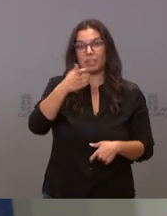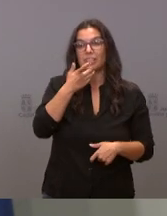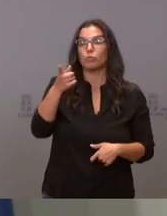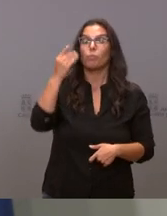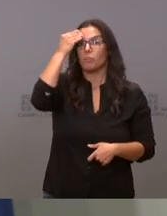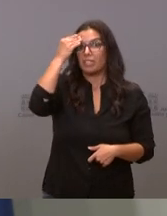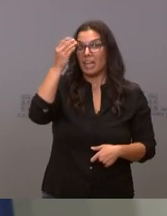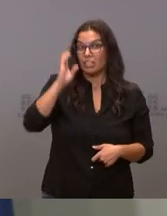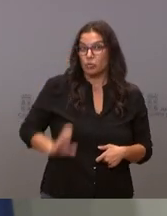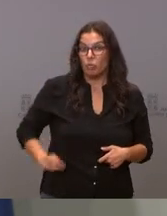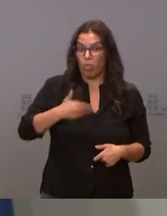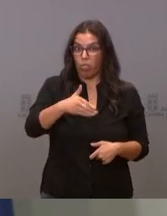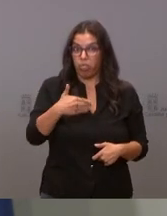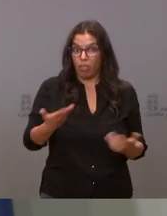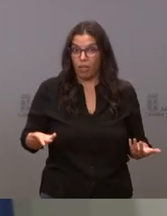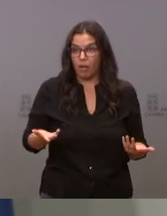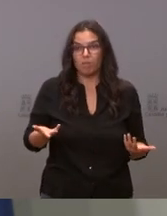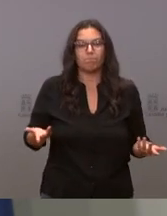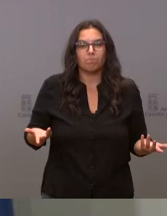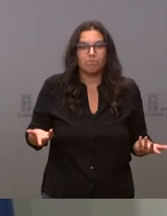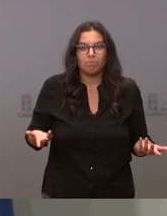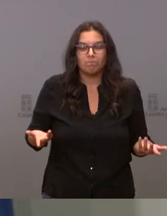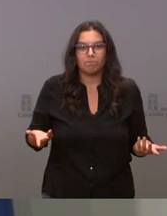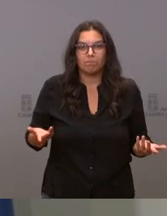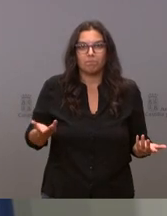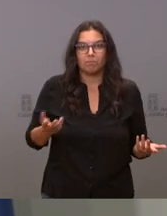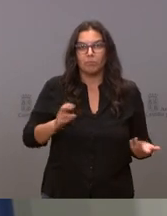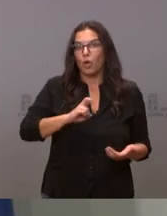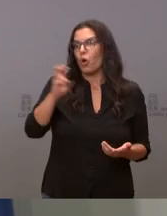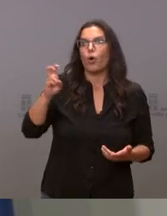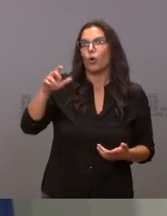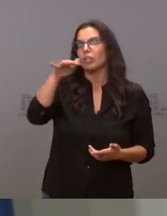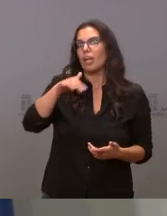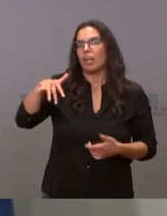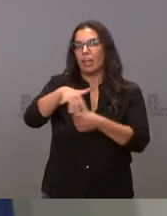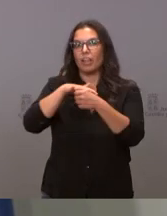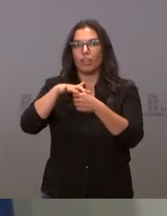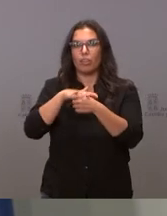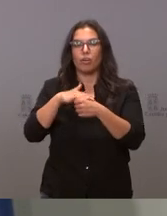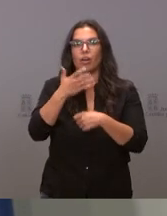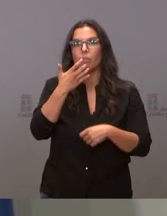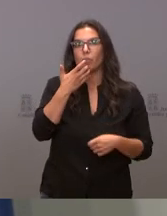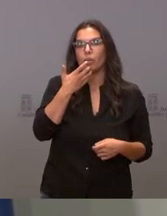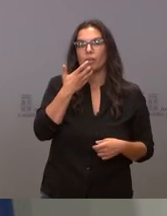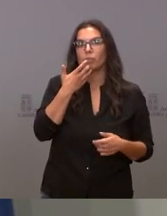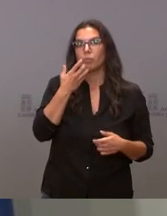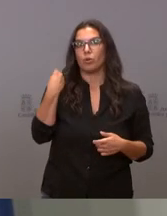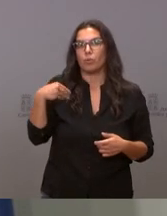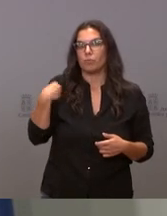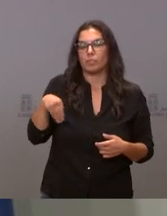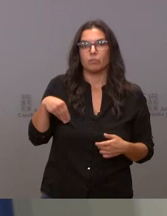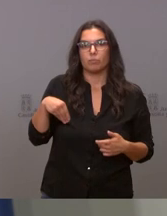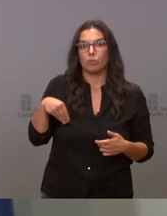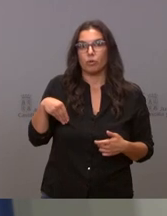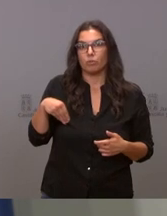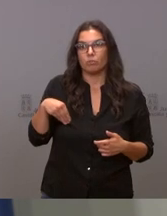mal a la gente de las otras demarcaciones puedo decirle que hay gente con menos de 200 300 tarjetas que